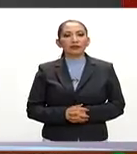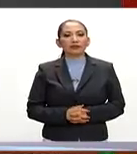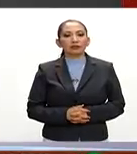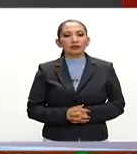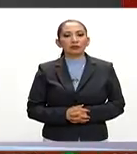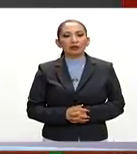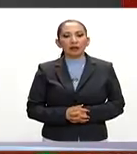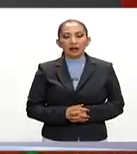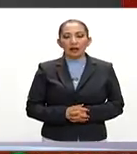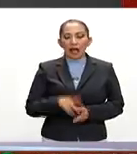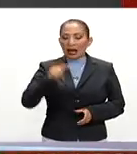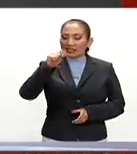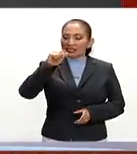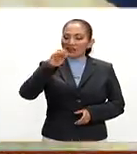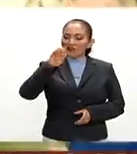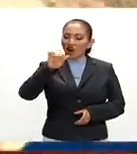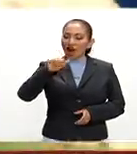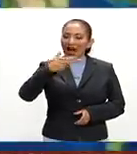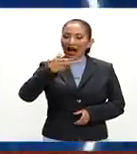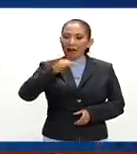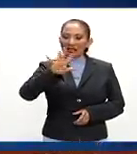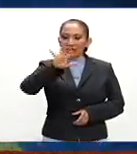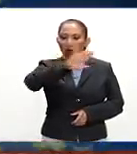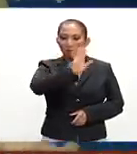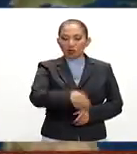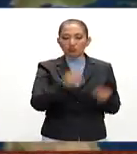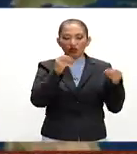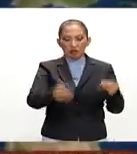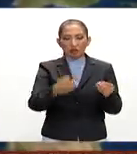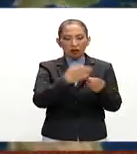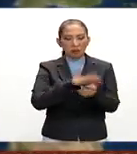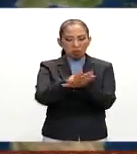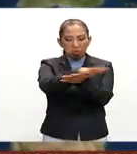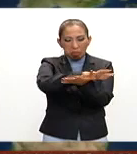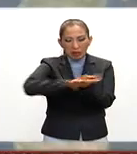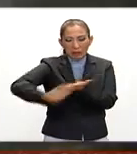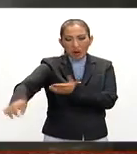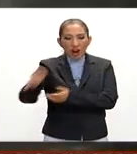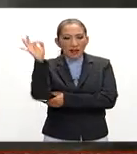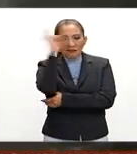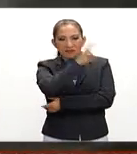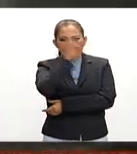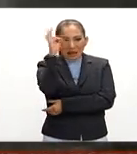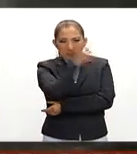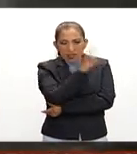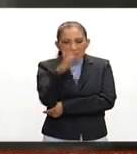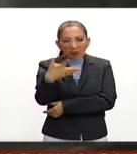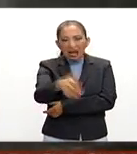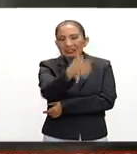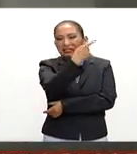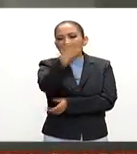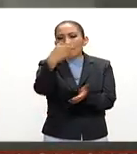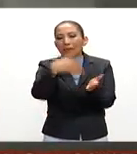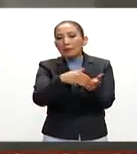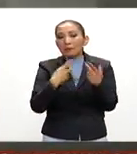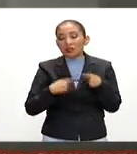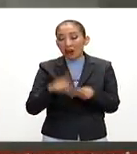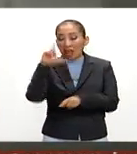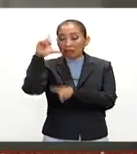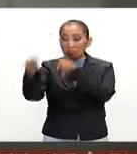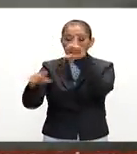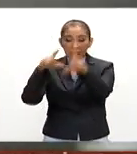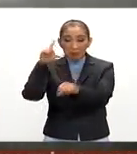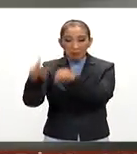El tifón Jaima dejó al menos cinco muertos y cuantiosos daños materiales a su paso por Filipinas. Cerca de 100 mil personas tuvieron que ser